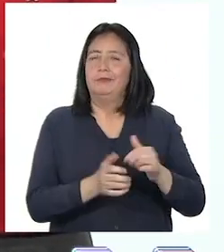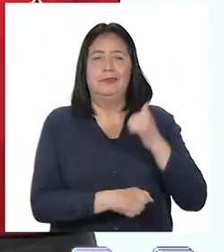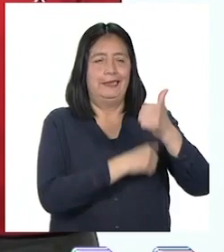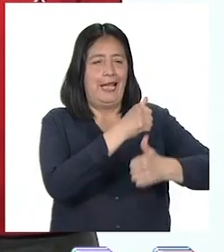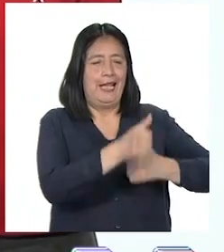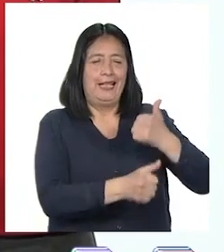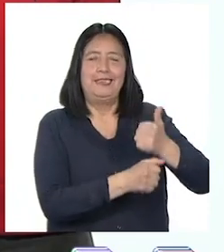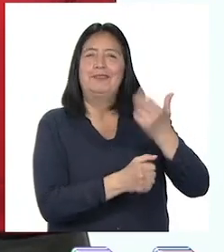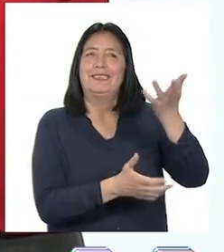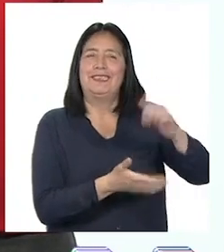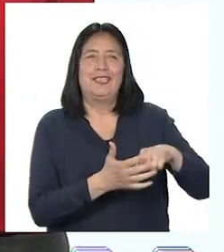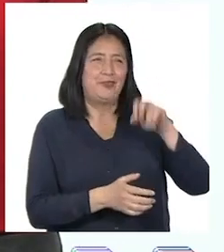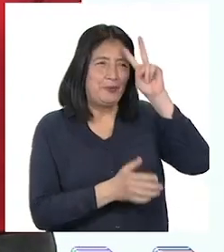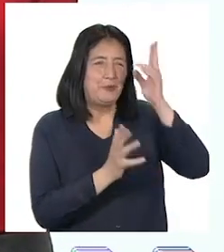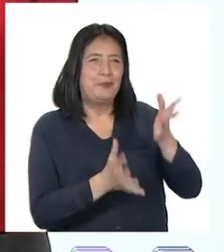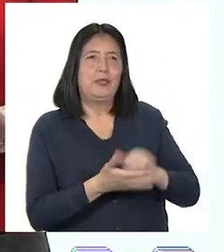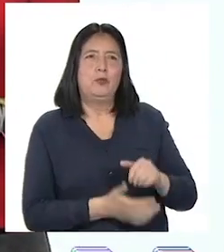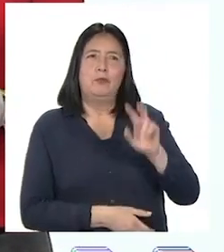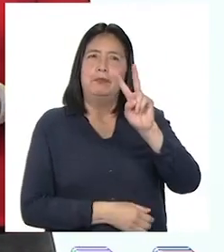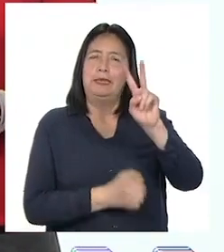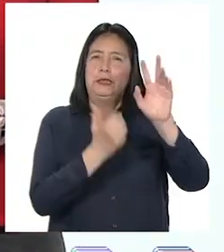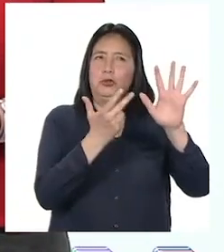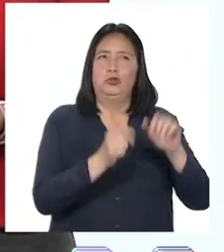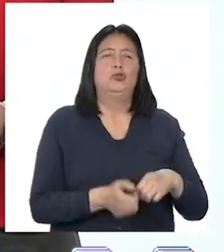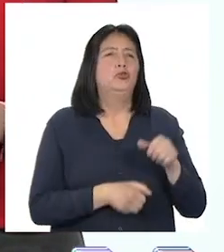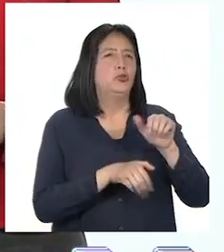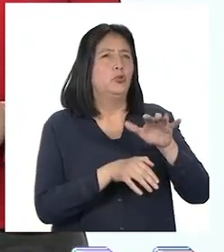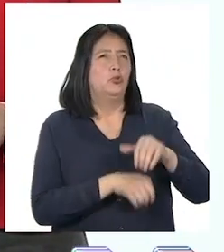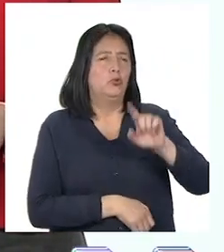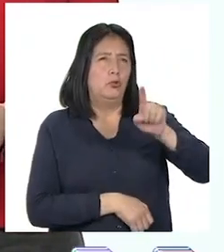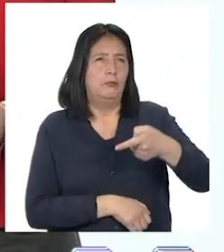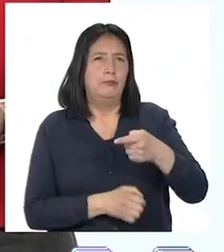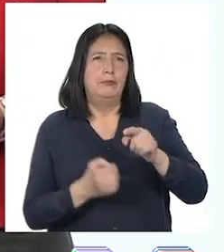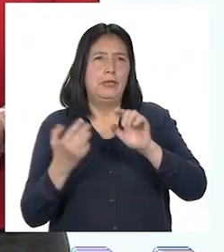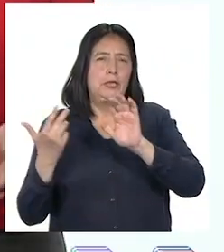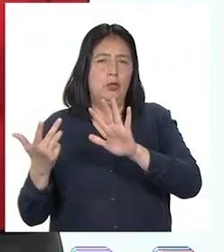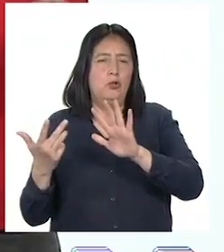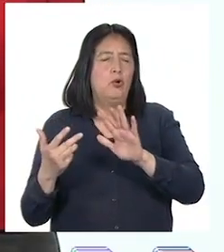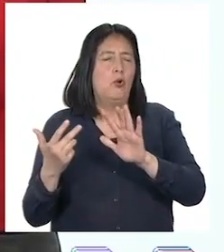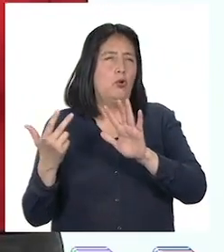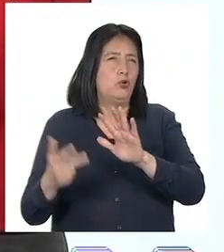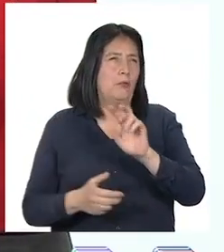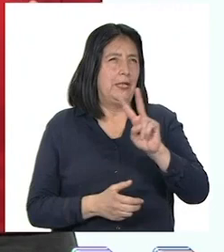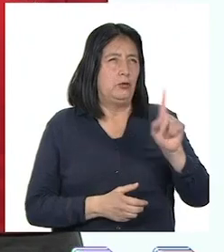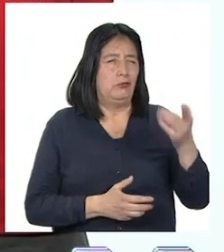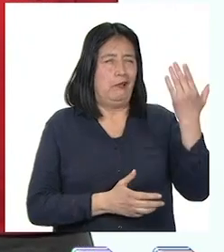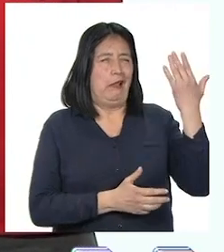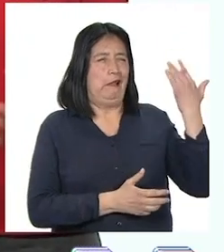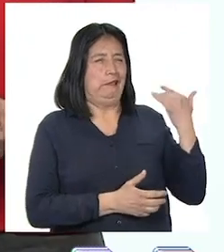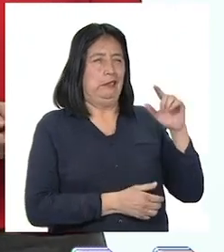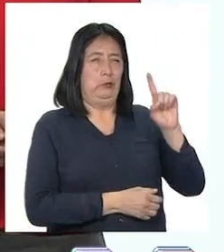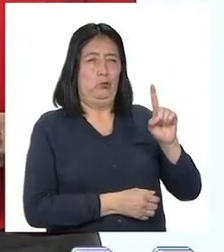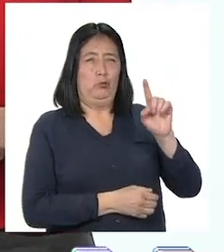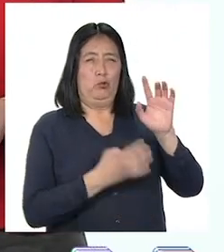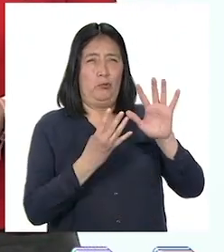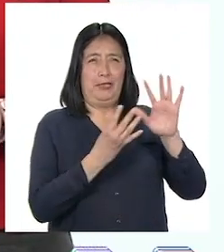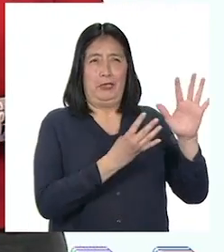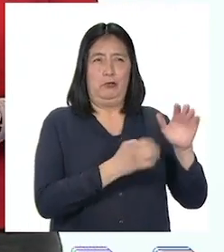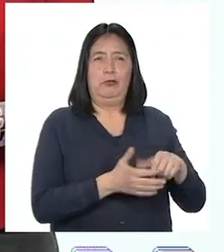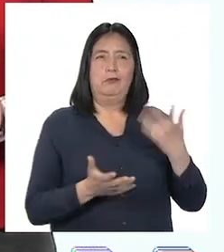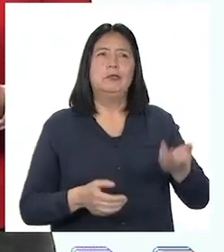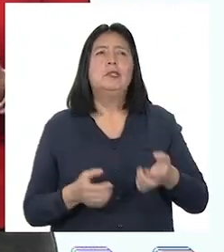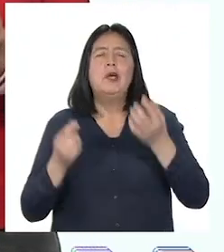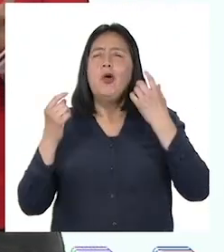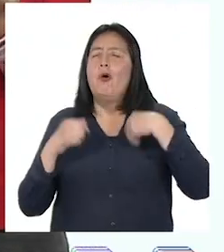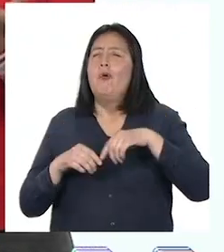aniversario patrio. El 28 de julio de 1821, hace exactamente 199 años, José de